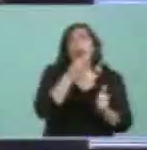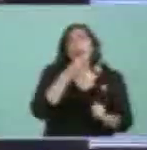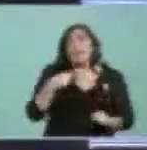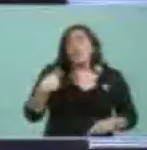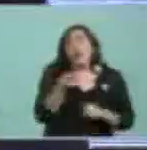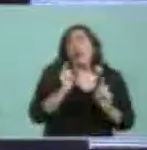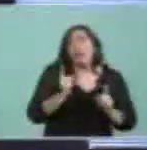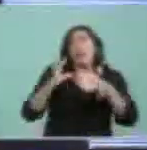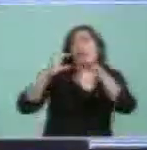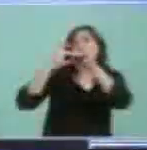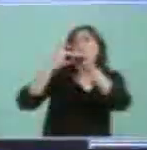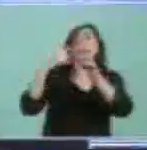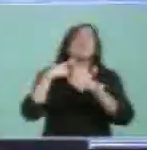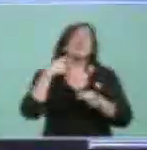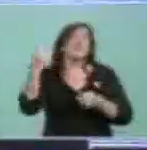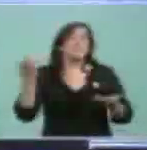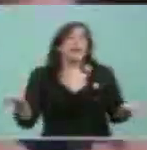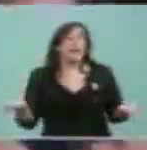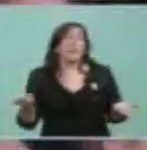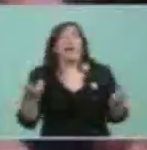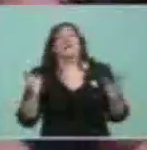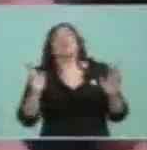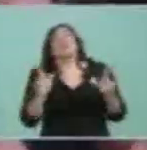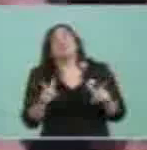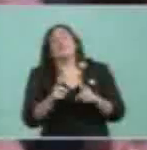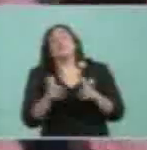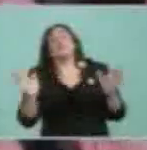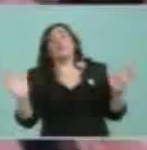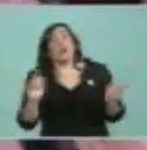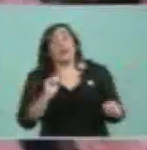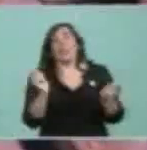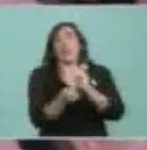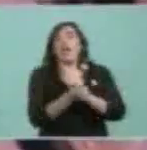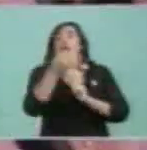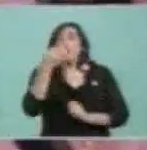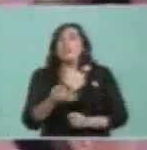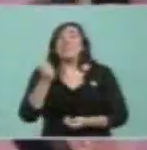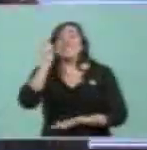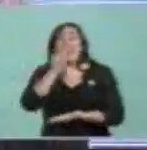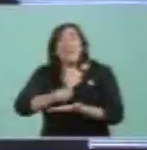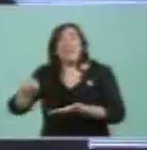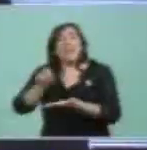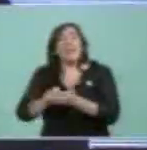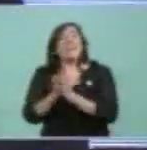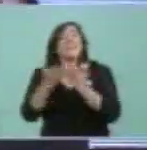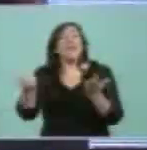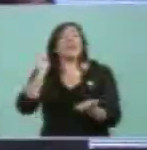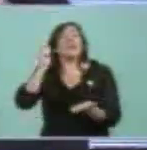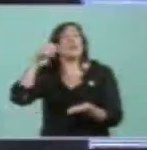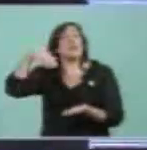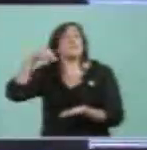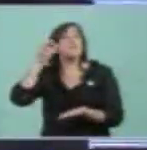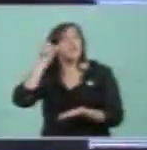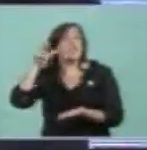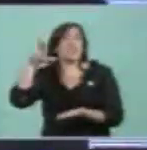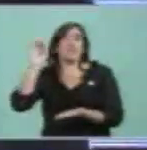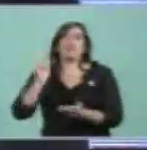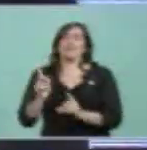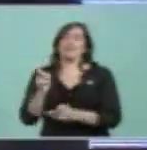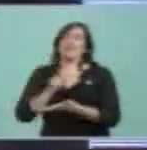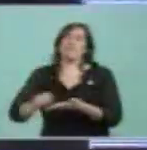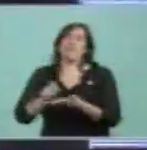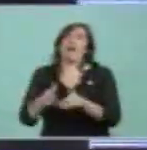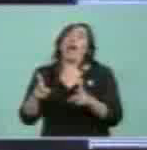España. Menos mal, digo, ¿no? Lo que pasa es que era Moreno el que escribía el diario, este era el tema, afortunadamente. Bueno,